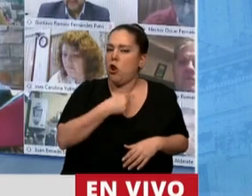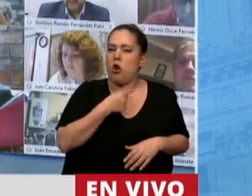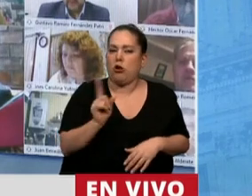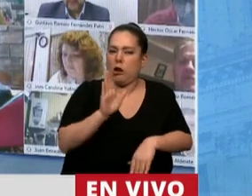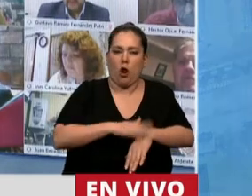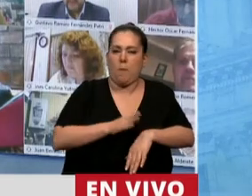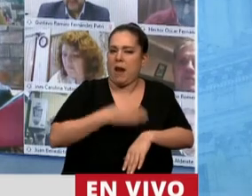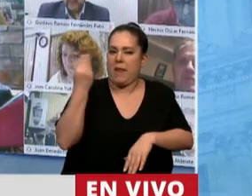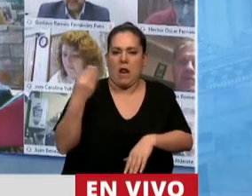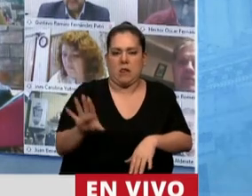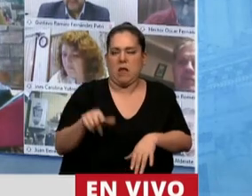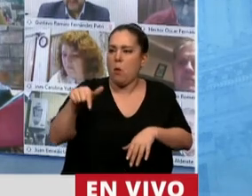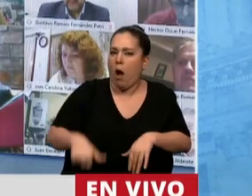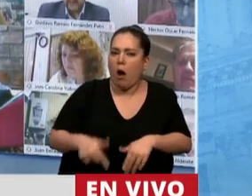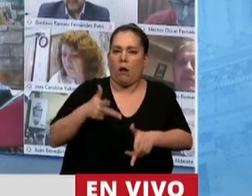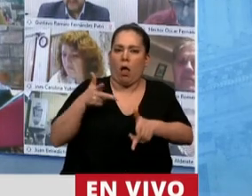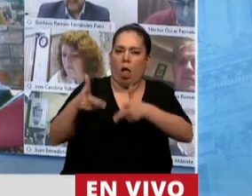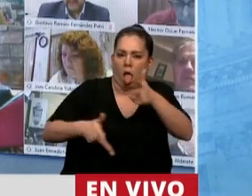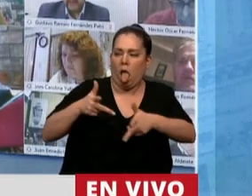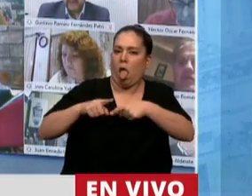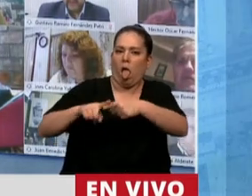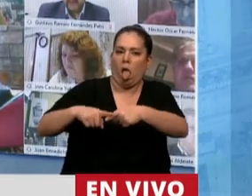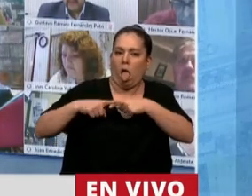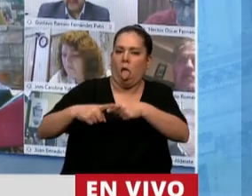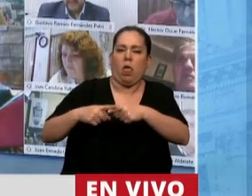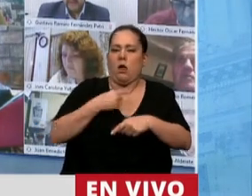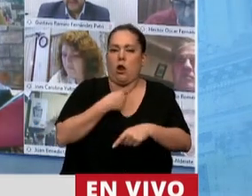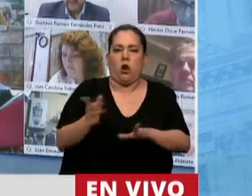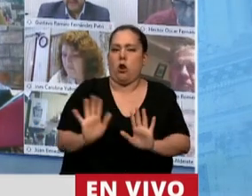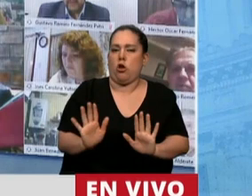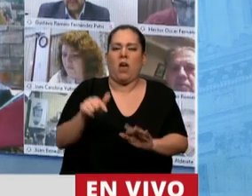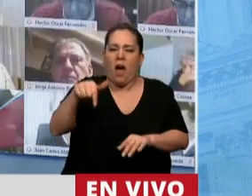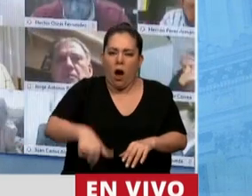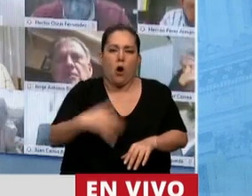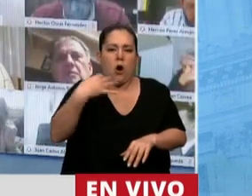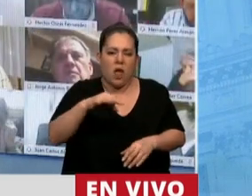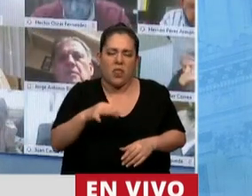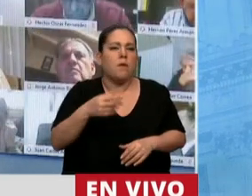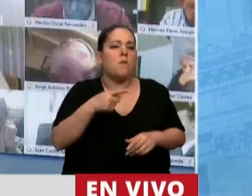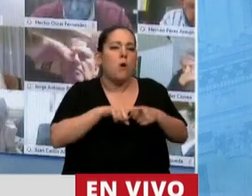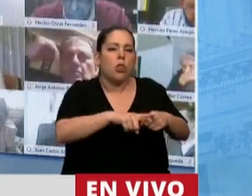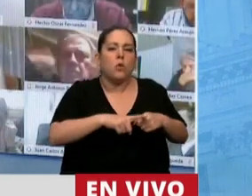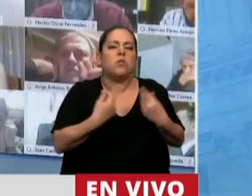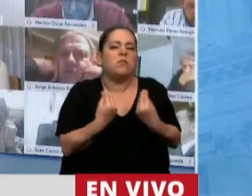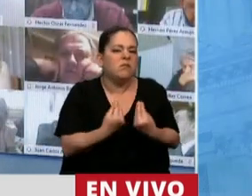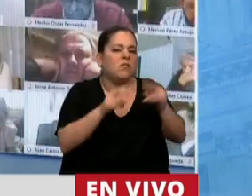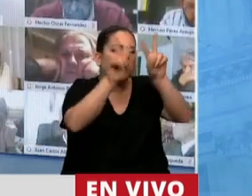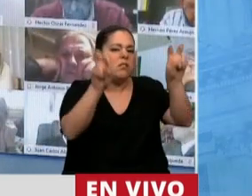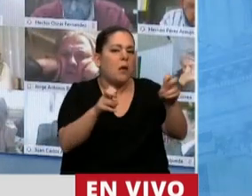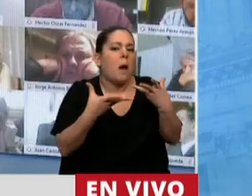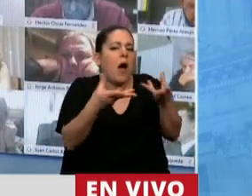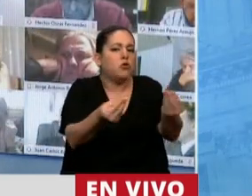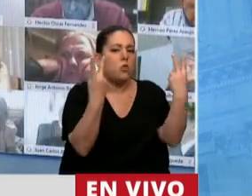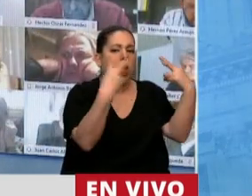en estas discusiones porque hay que discutir cómo ayudamos al turismo, cómo ayudamos